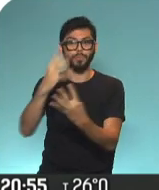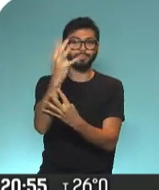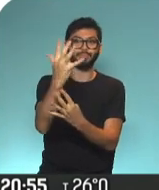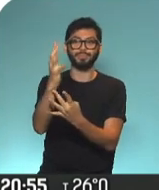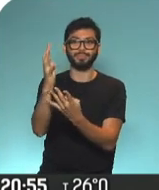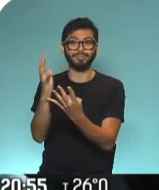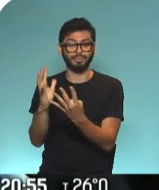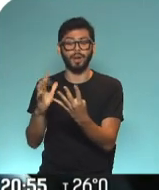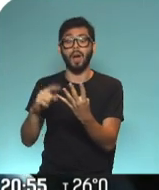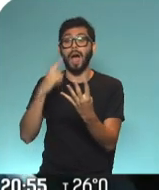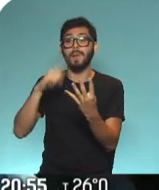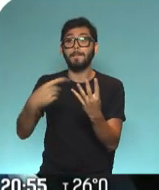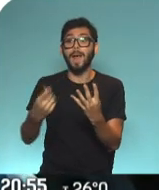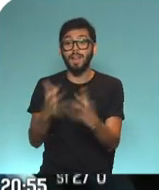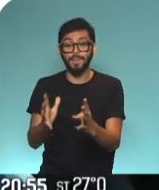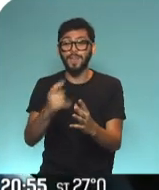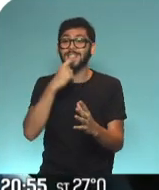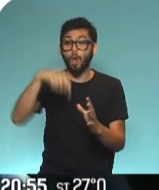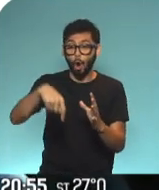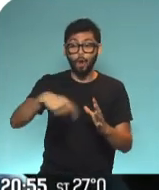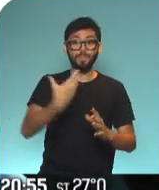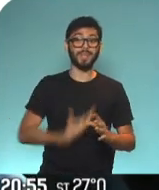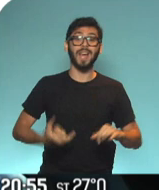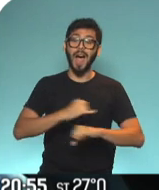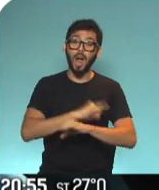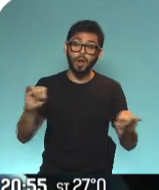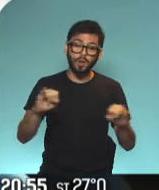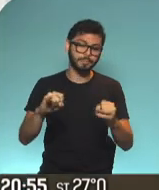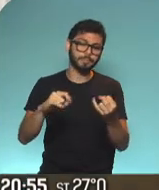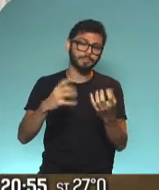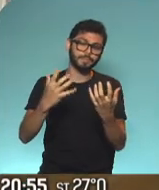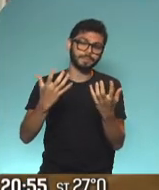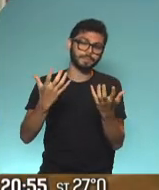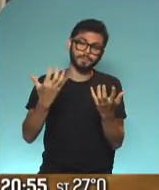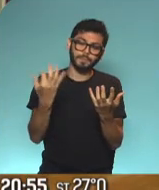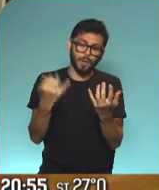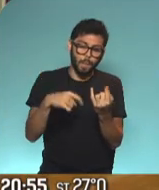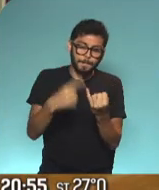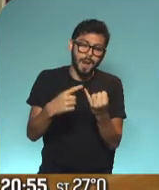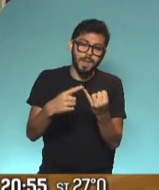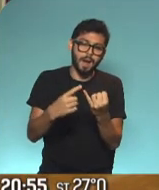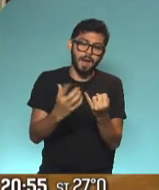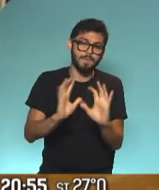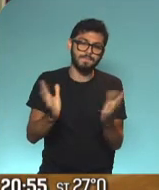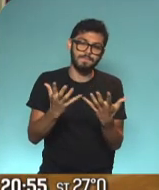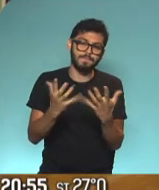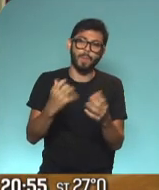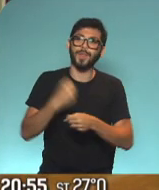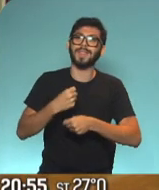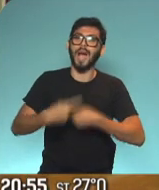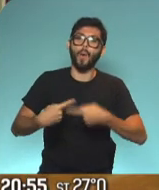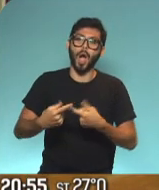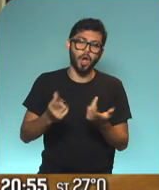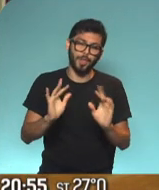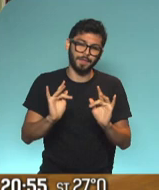resuelve el día de mañana. La verdad es que si hoy ya lo anunció el presidente, es difícil que mañana, tap tap, vaciada de poder, la ministra para seguir trabajando el día de